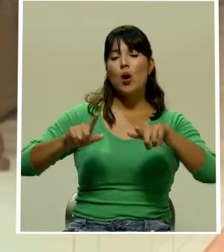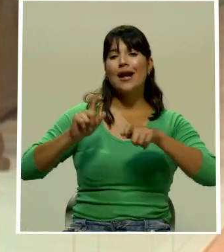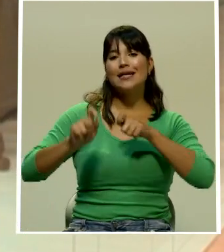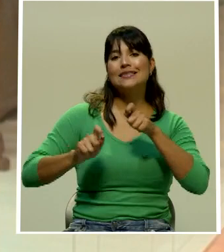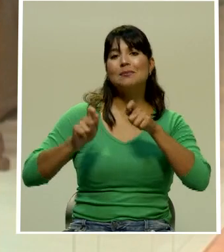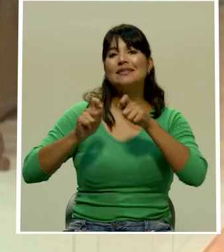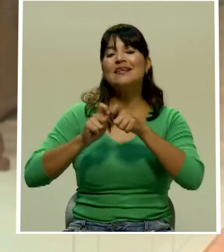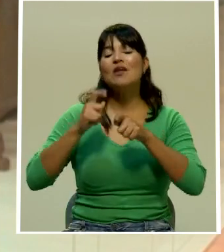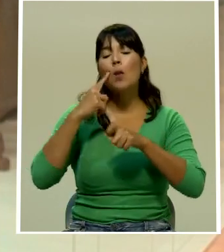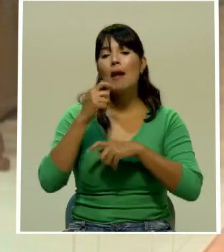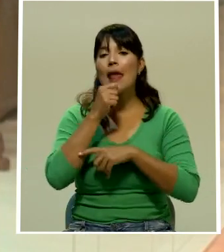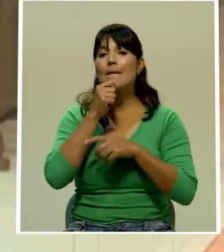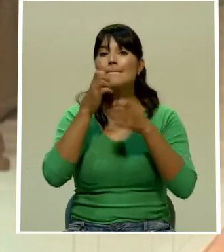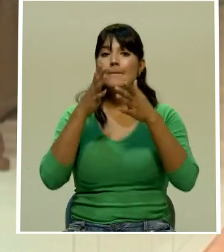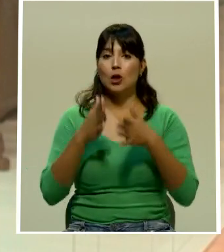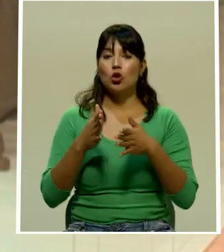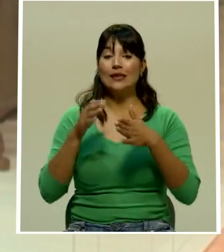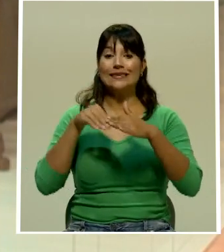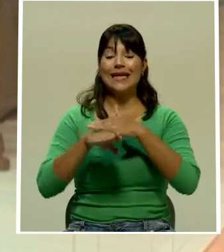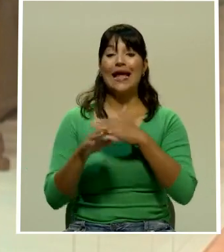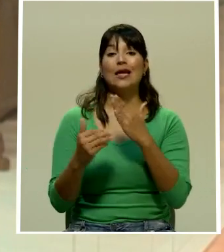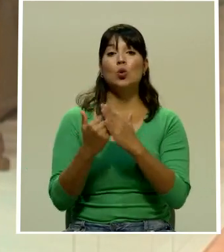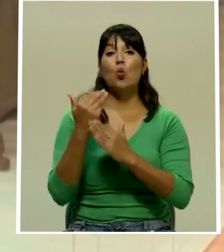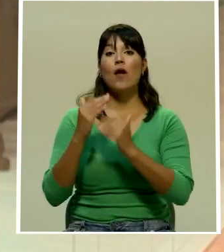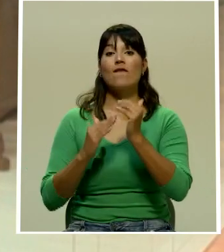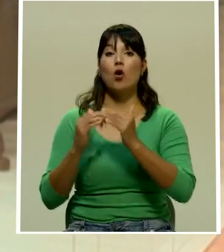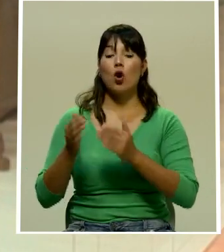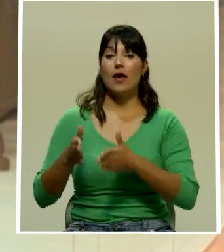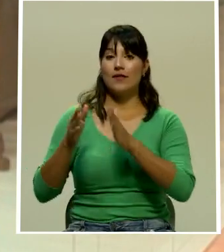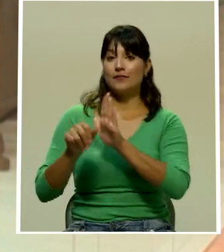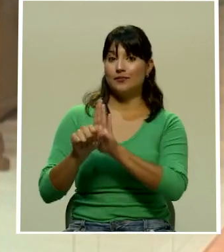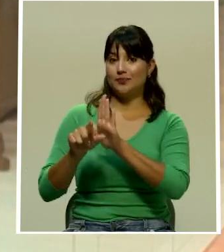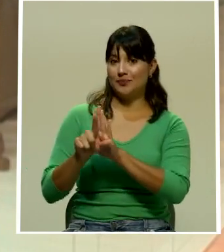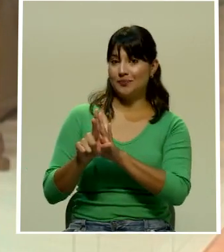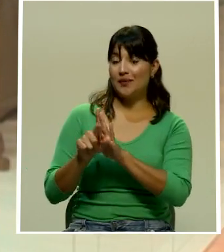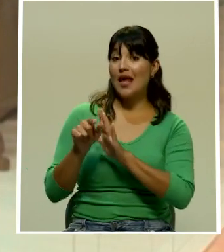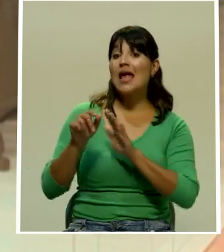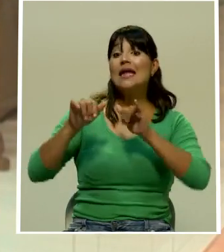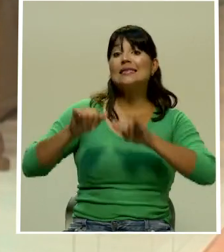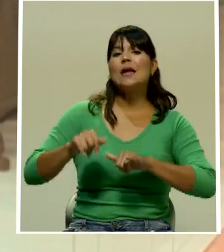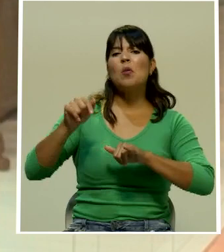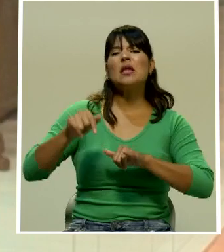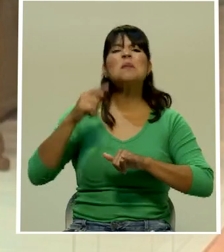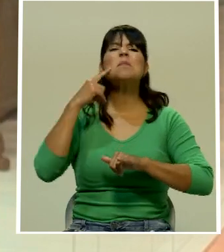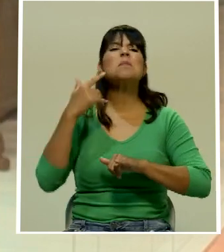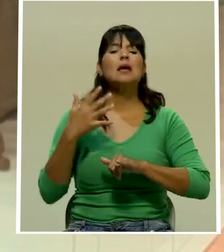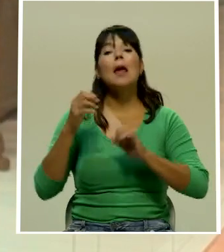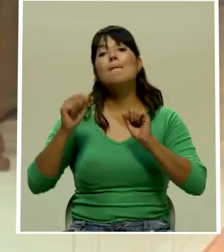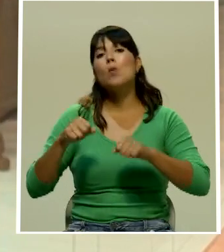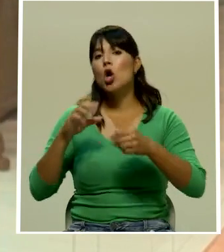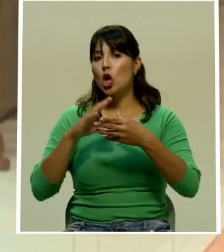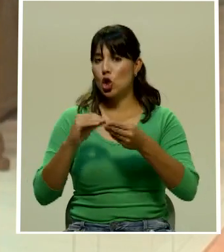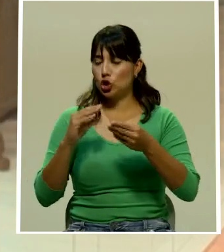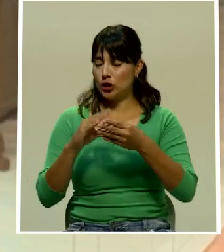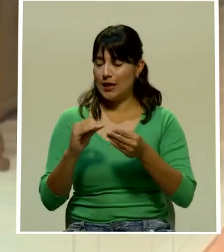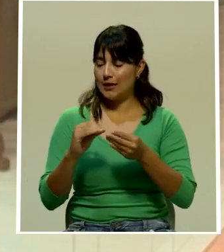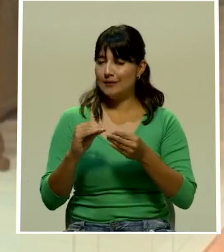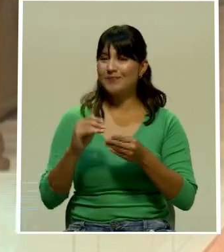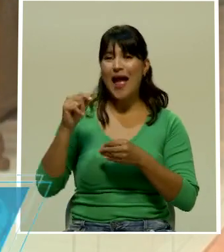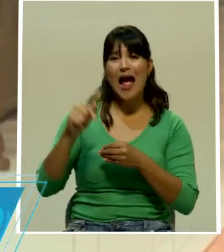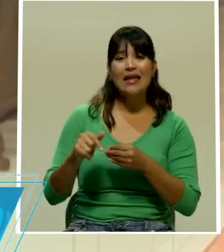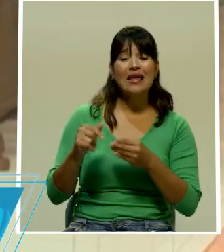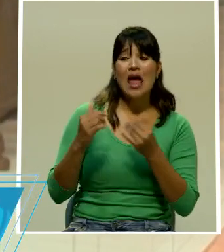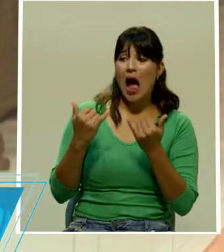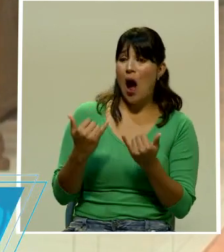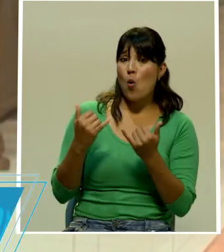edificio legislativo en el nuevo edificio legislativo estamos aquí para contarles un poco de lo difícil que ha sido el